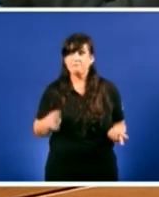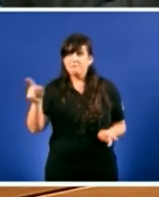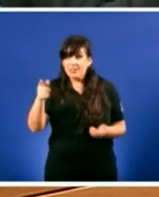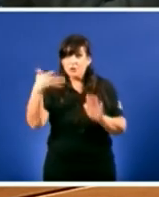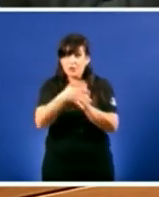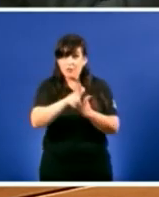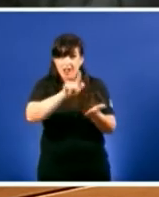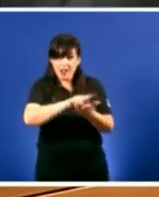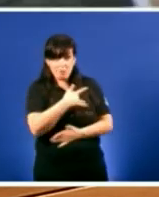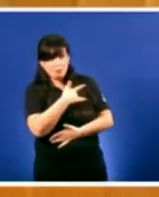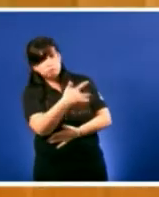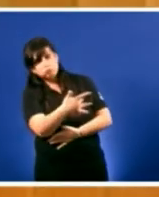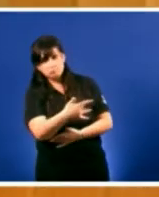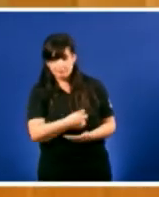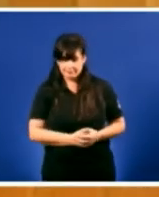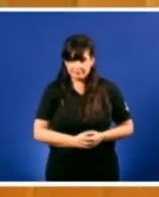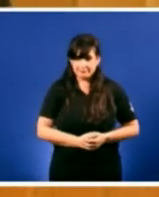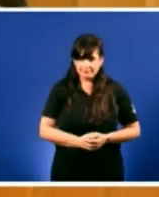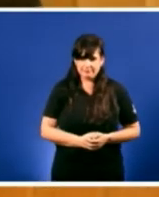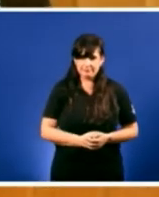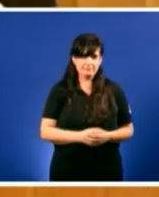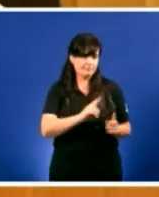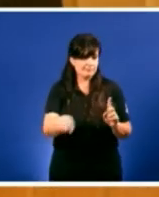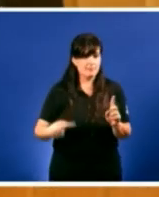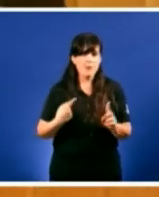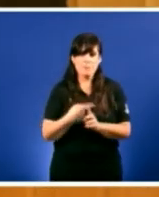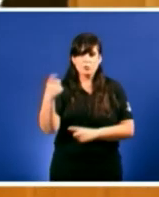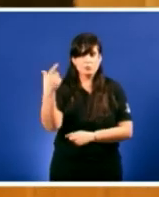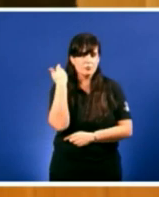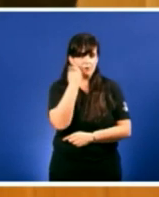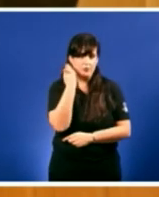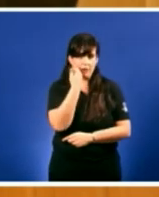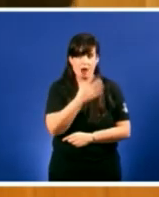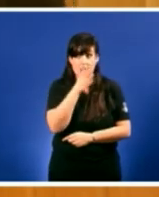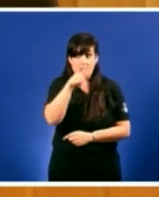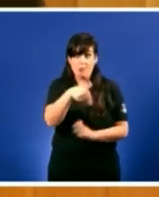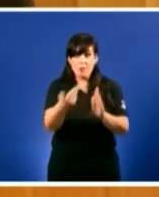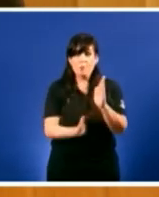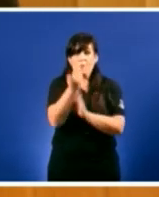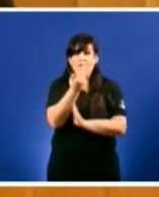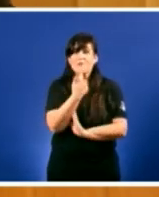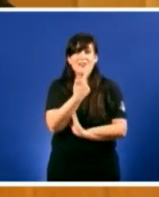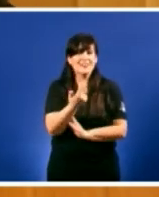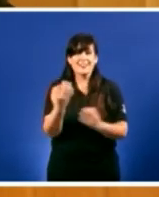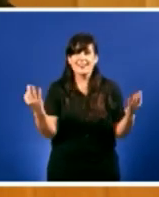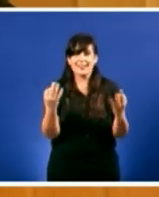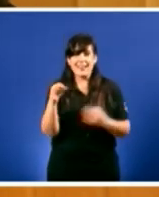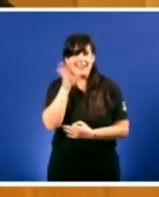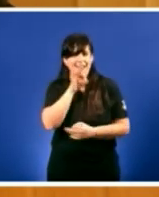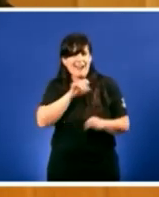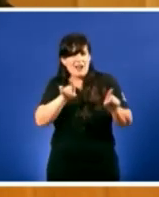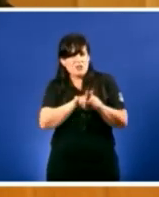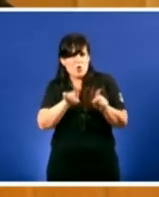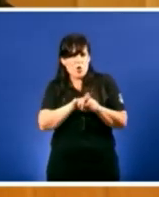nosa lingua e ainda ten o descaro de decir como dixo hoxe a mañá que non hai que usar o galego como arma